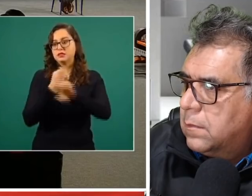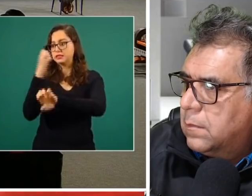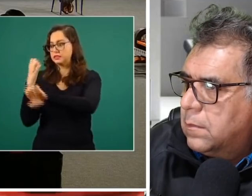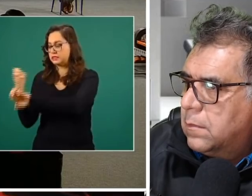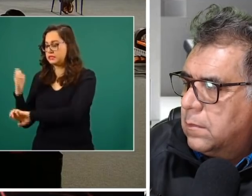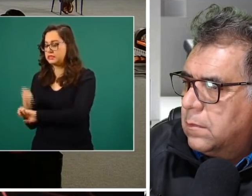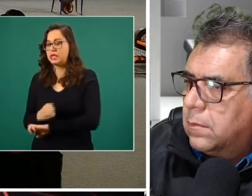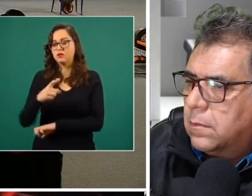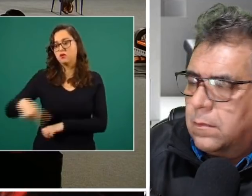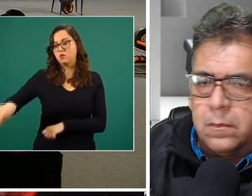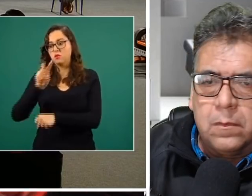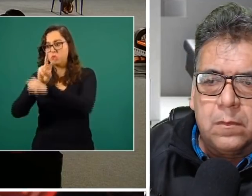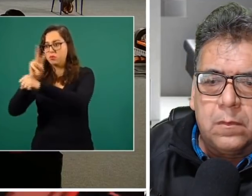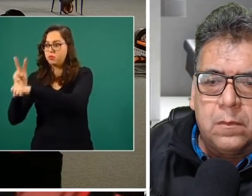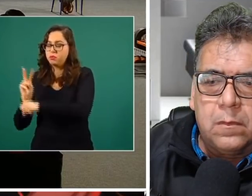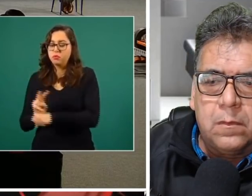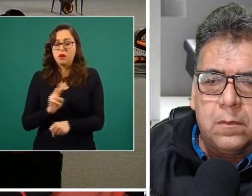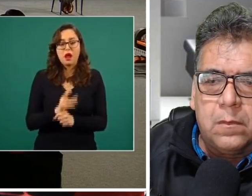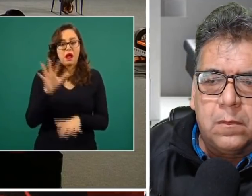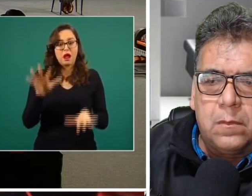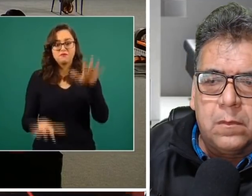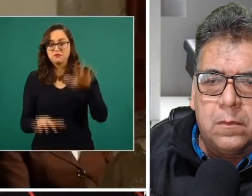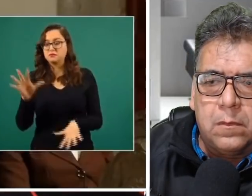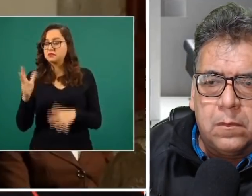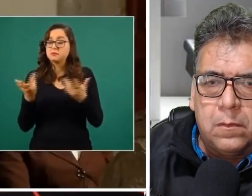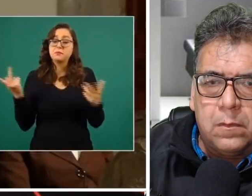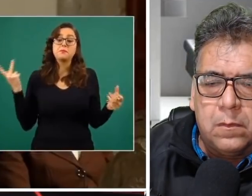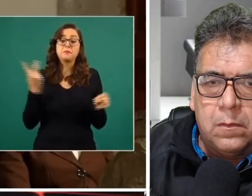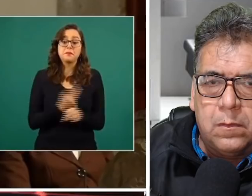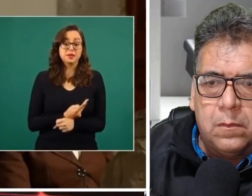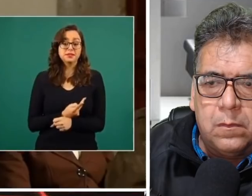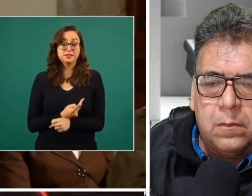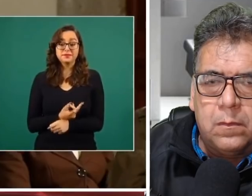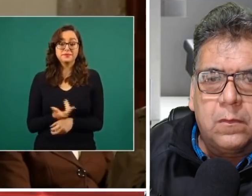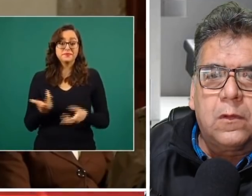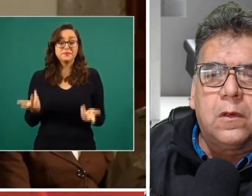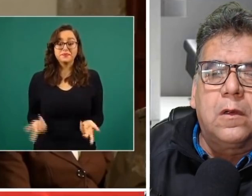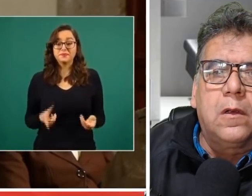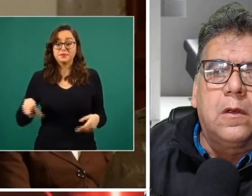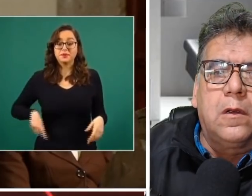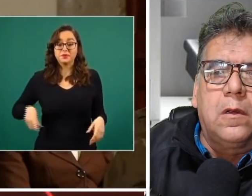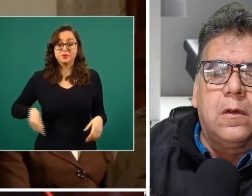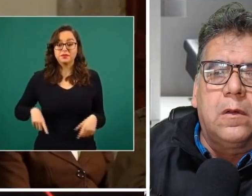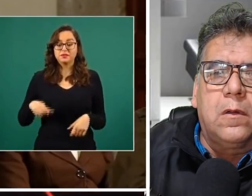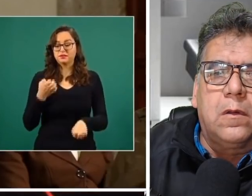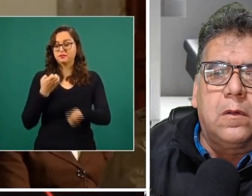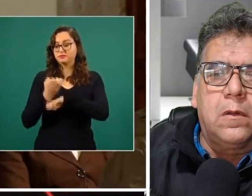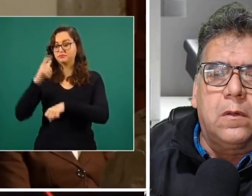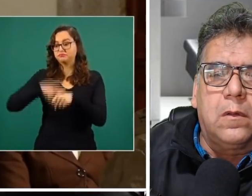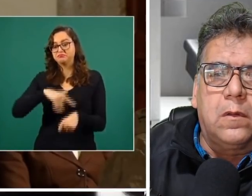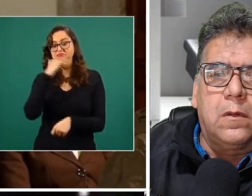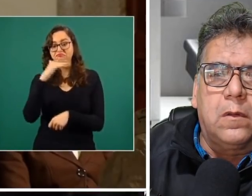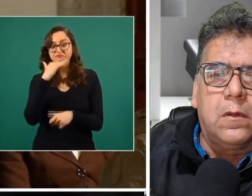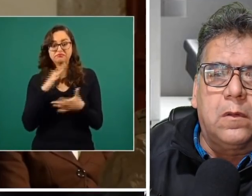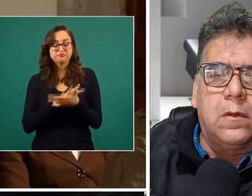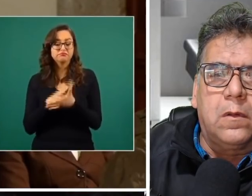estados, muchas de ellas no pues o están casadas con el gobierno estatal o simplemente se ven